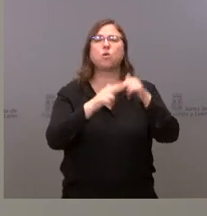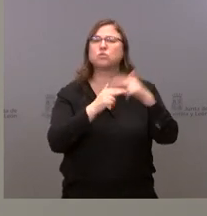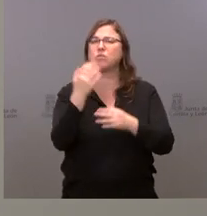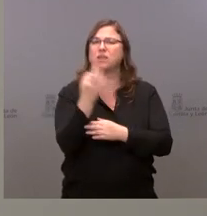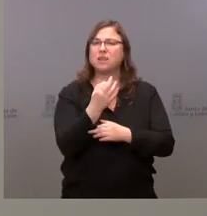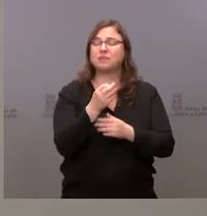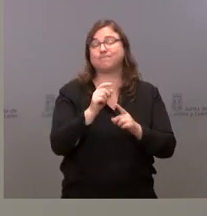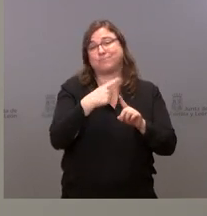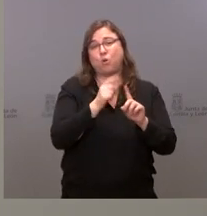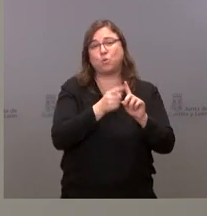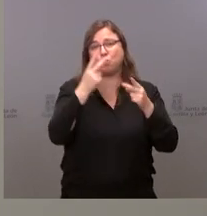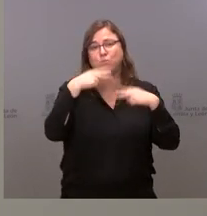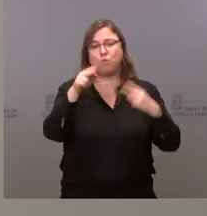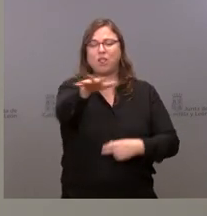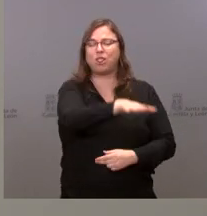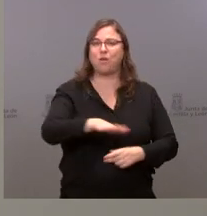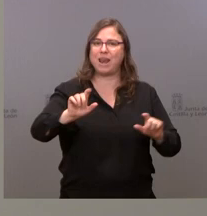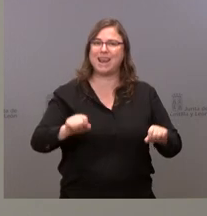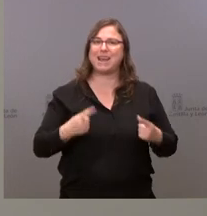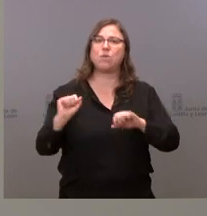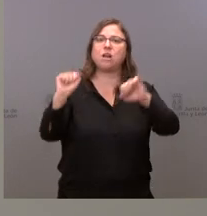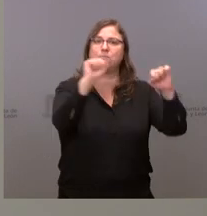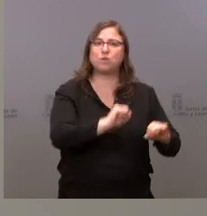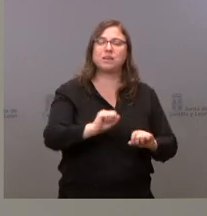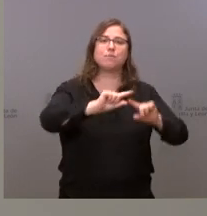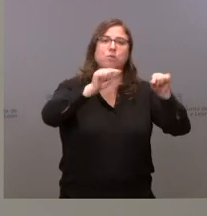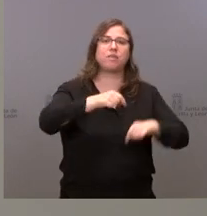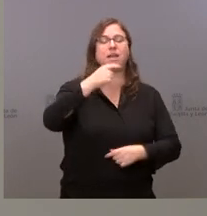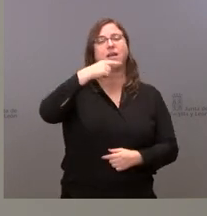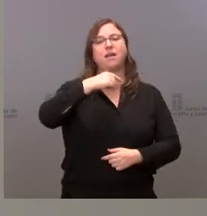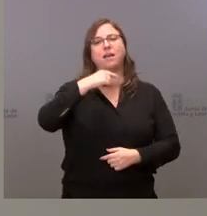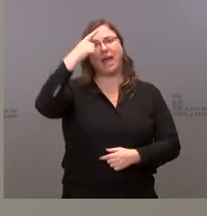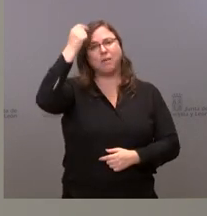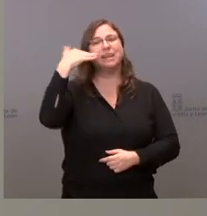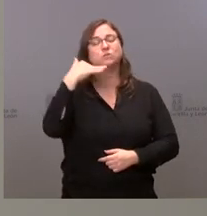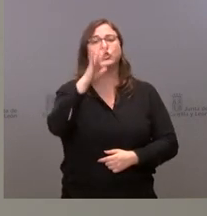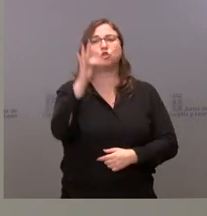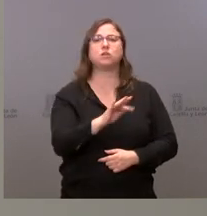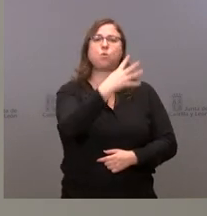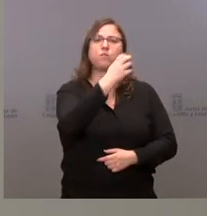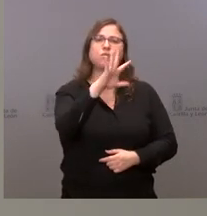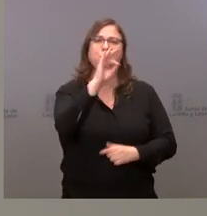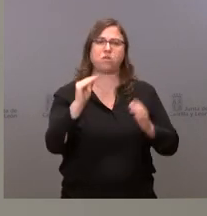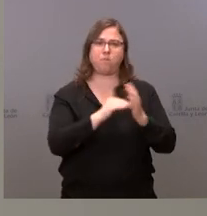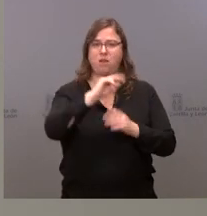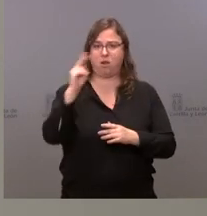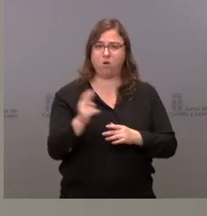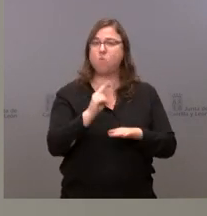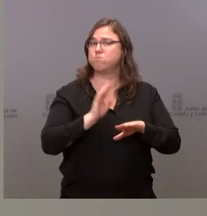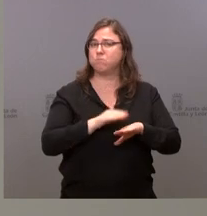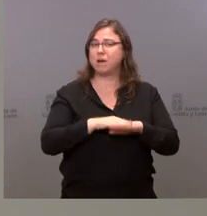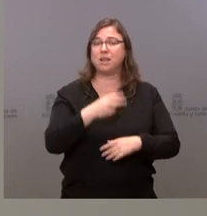equipamientos de uso público en espacios naturales protegidos de las provincias de Ávila y Soria. Son 450 mil euros, destinados